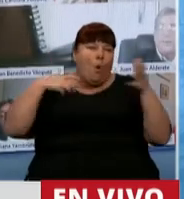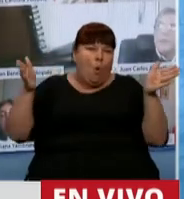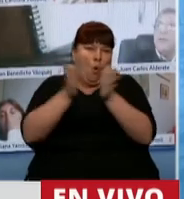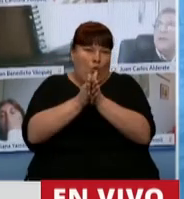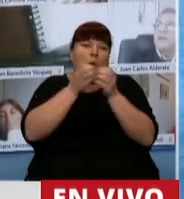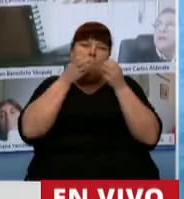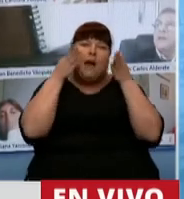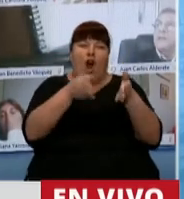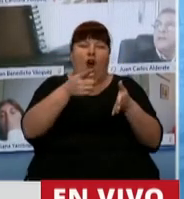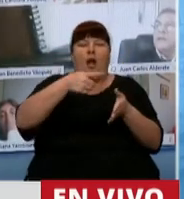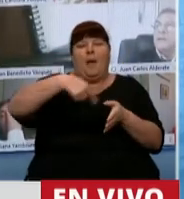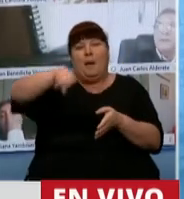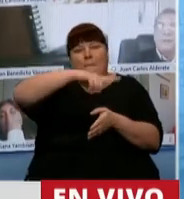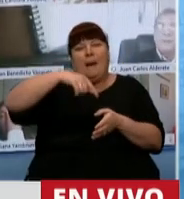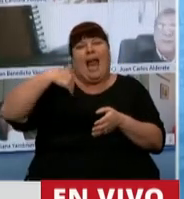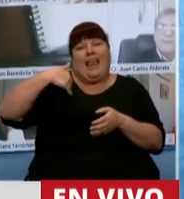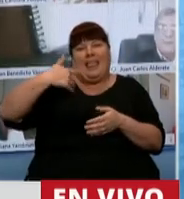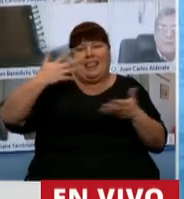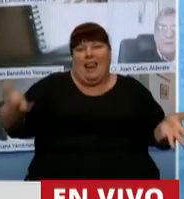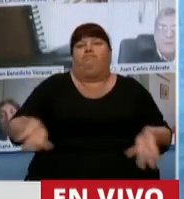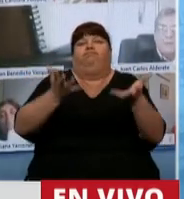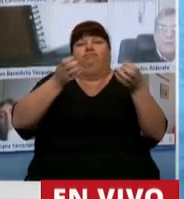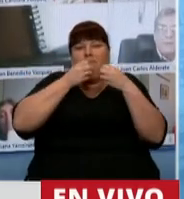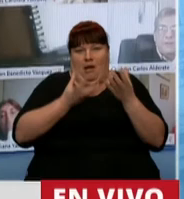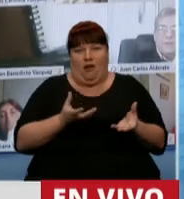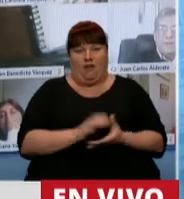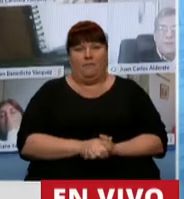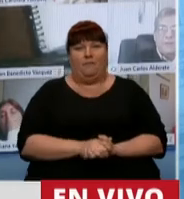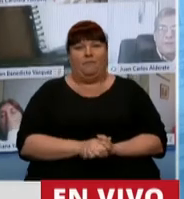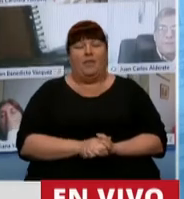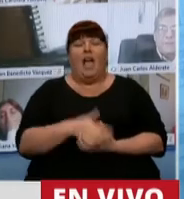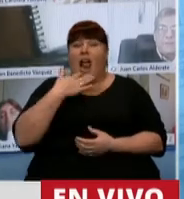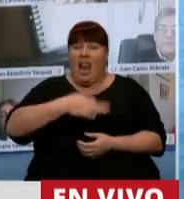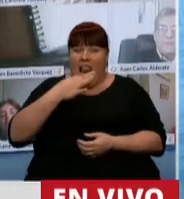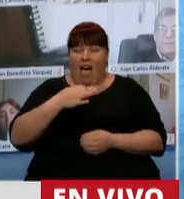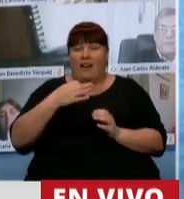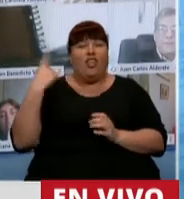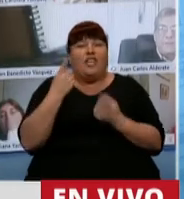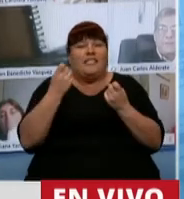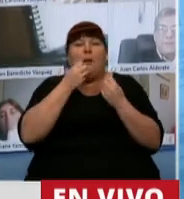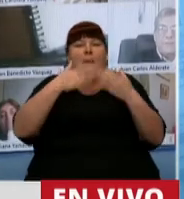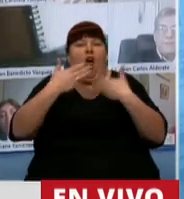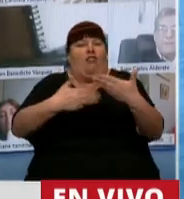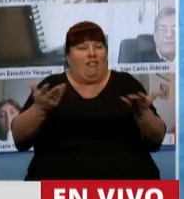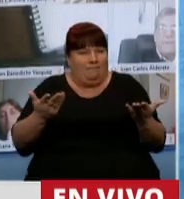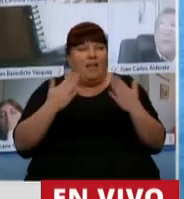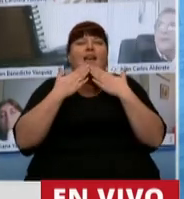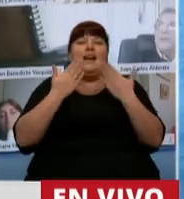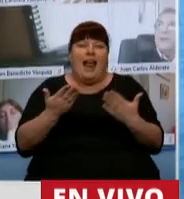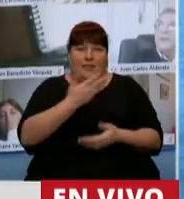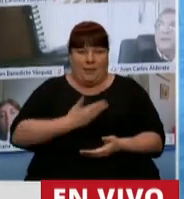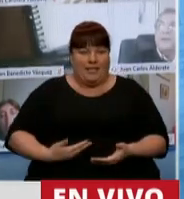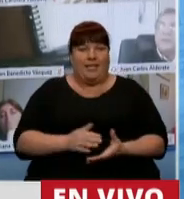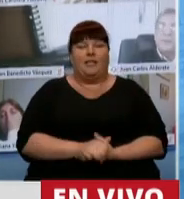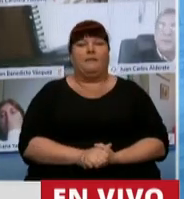todos juntos para que la Argentina esta salga adelante porque la verdad que es lo que todos necesitamos. Muchas gracias, señor